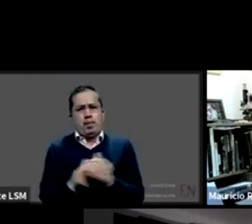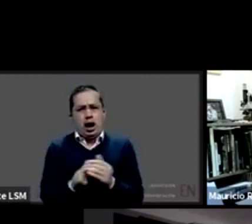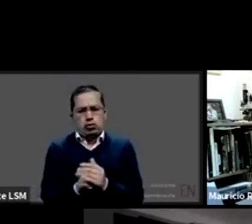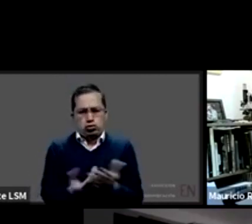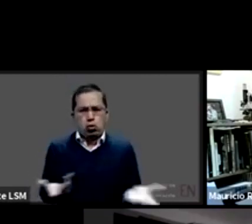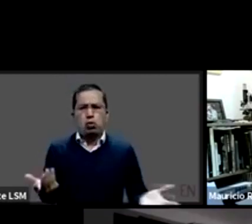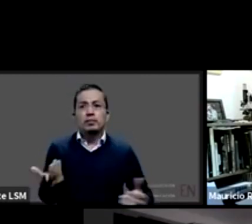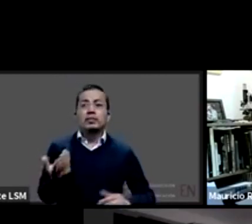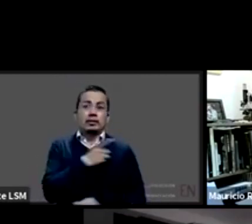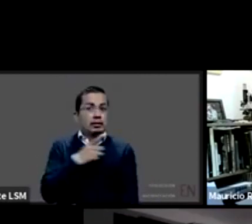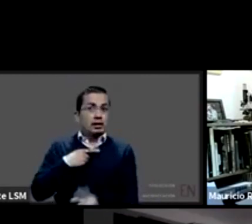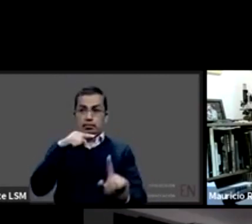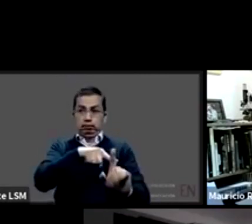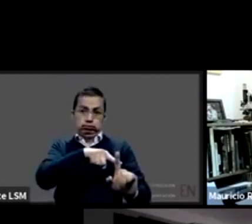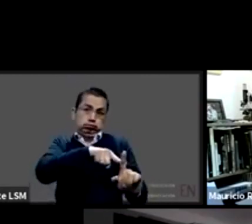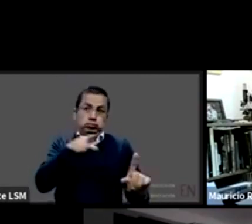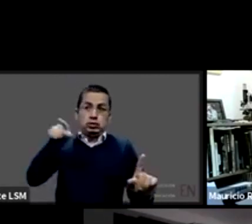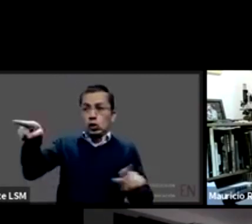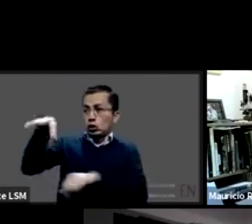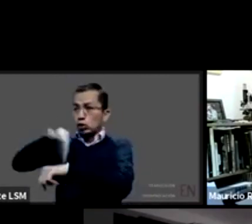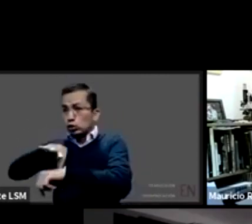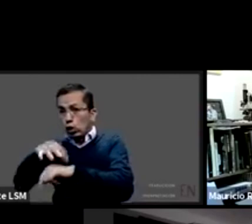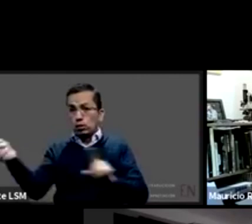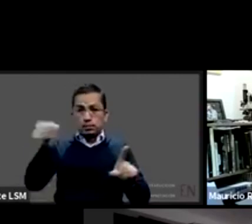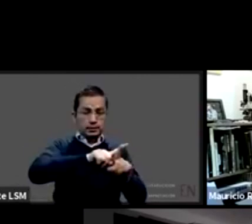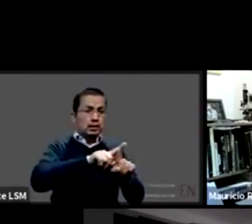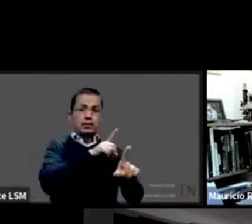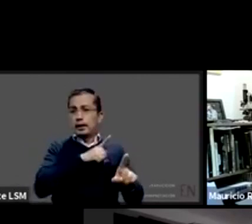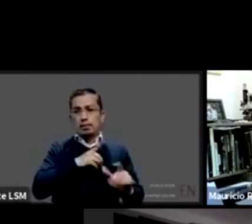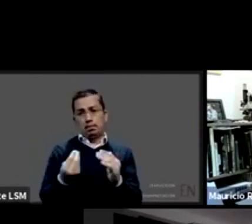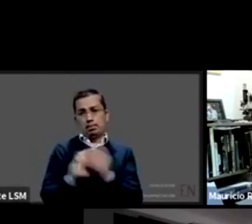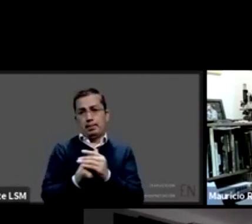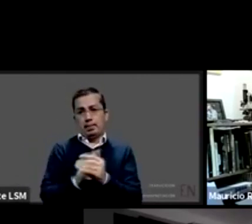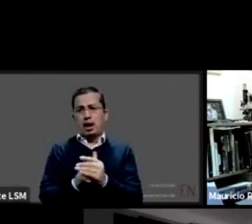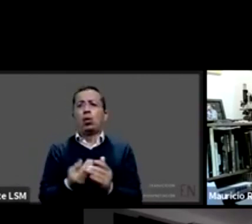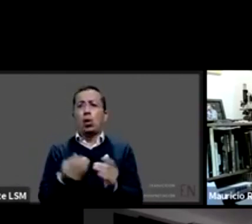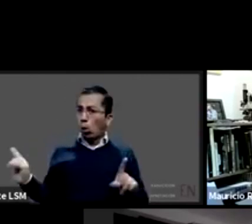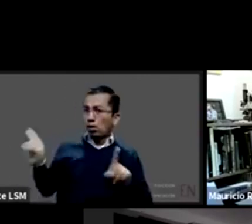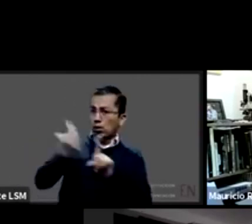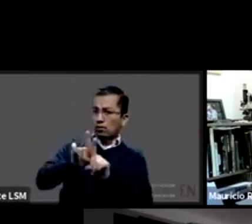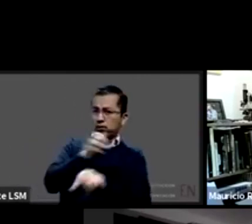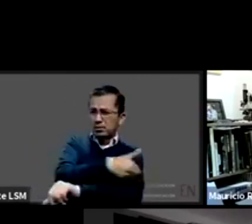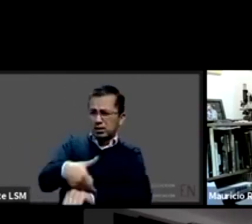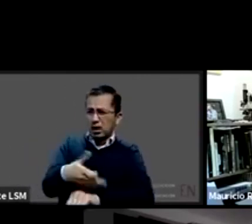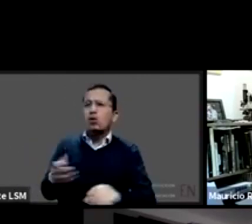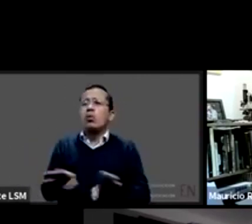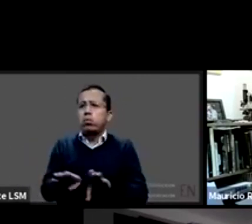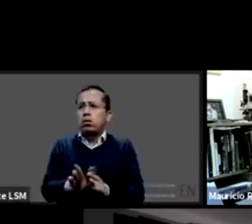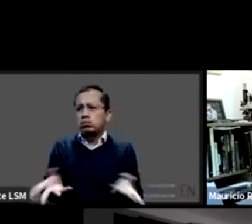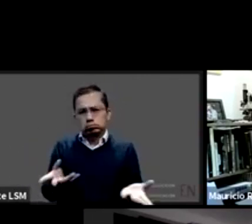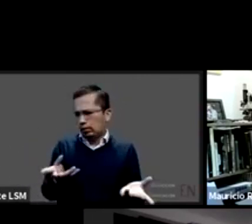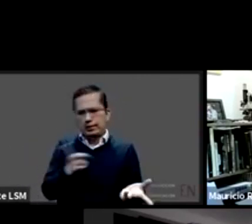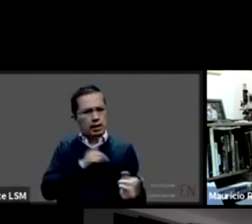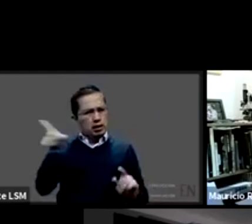profesional de la medicina y persona que está siendo atendida se tiene que respetar entonces